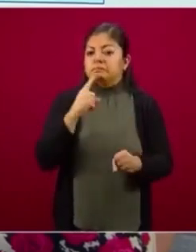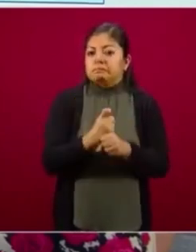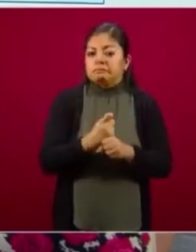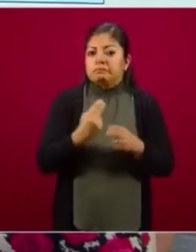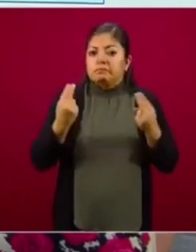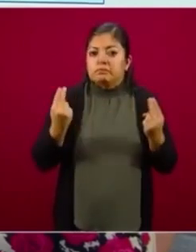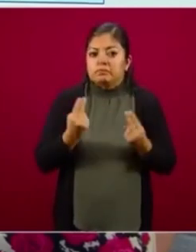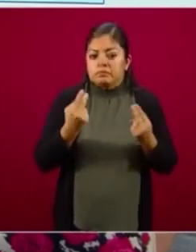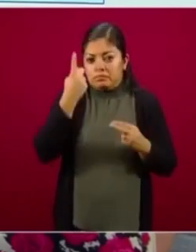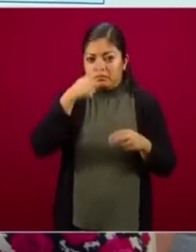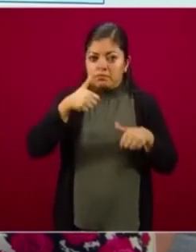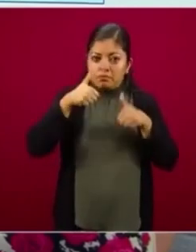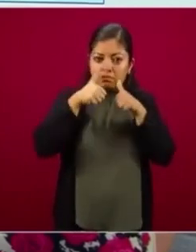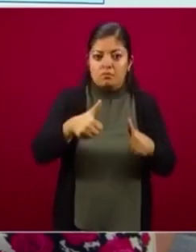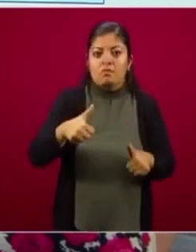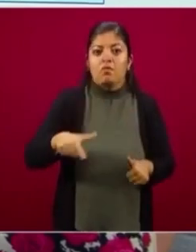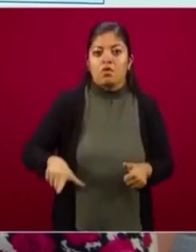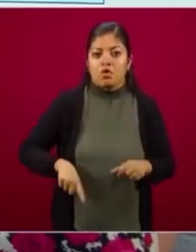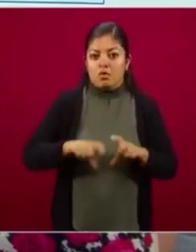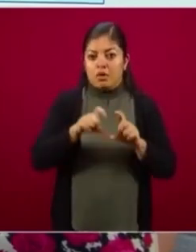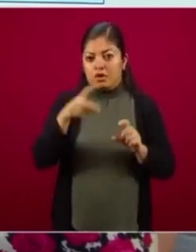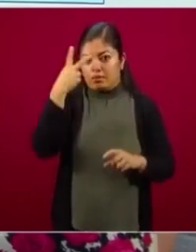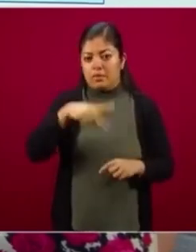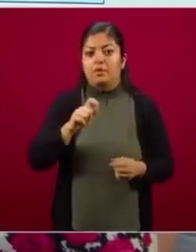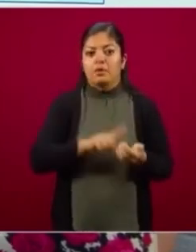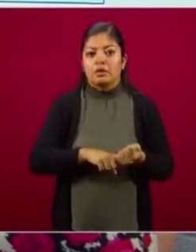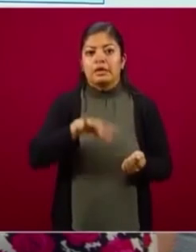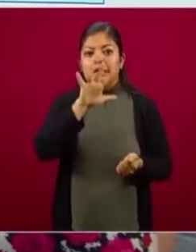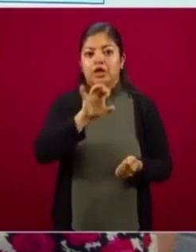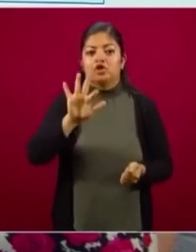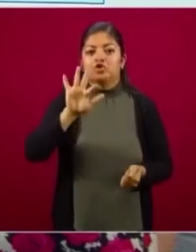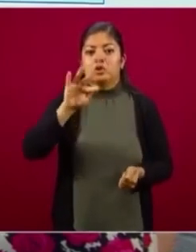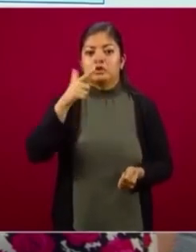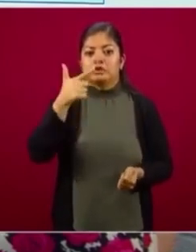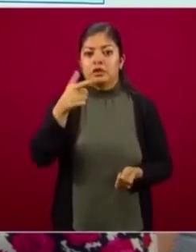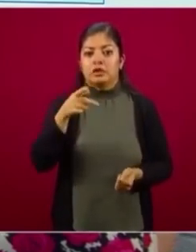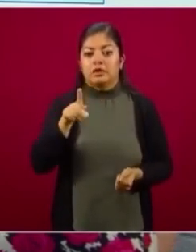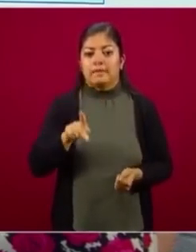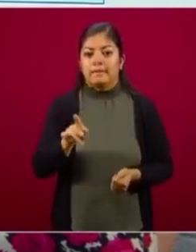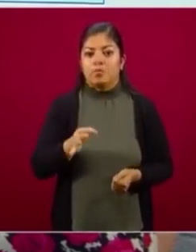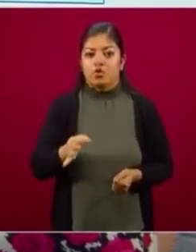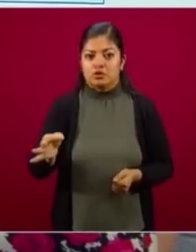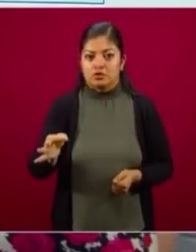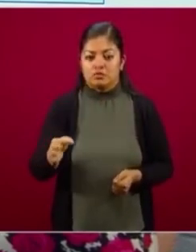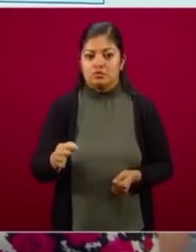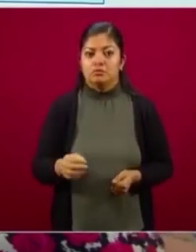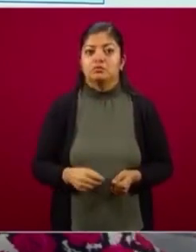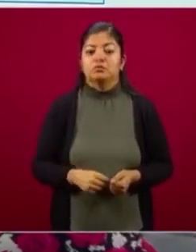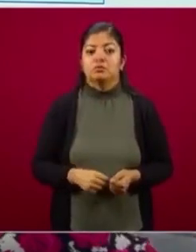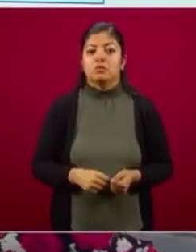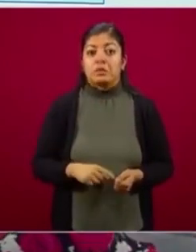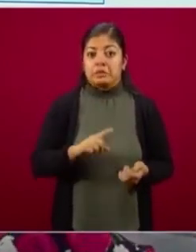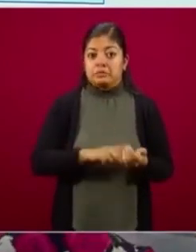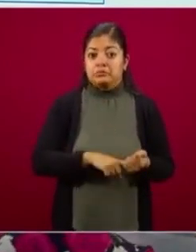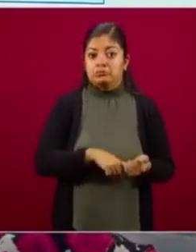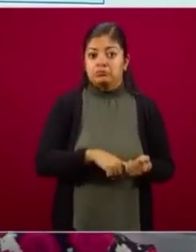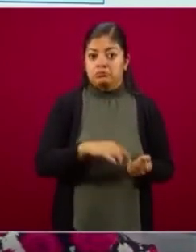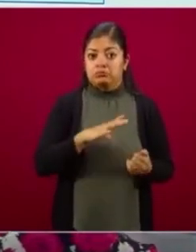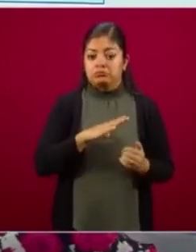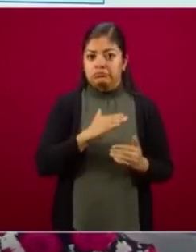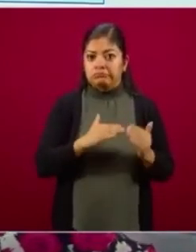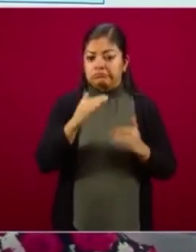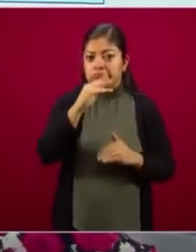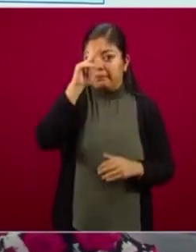México, que son 547 municipios, que tienen una muy alta y alta marginación y